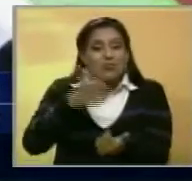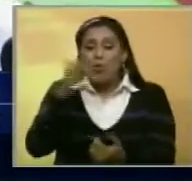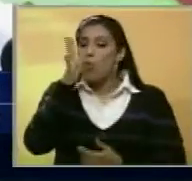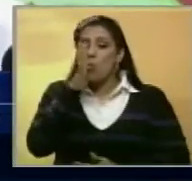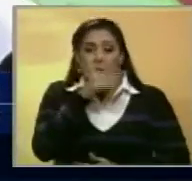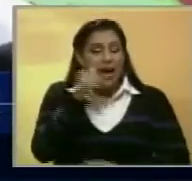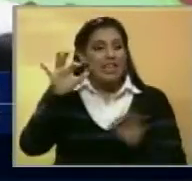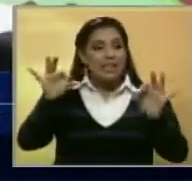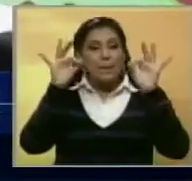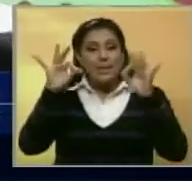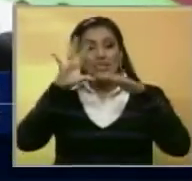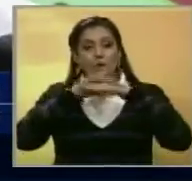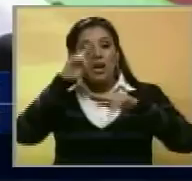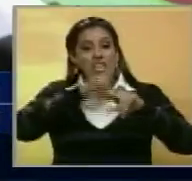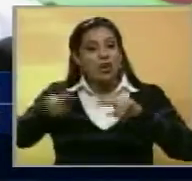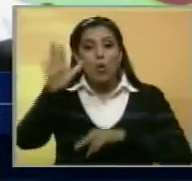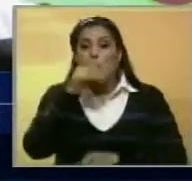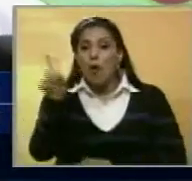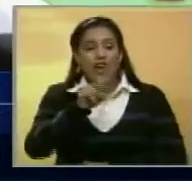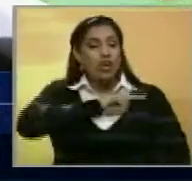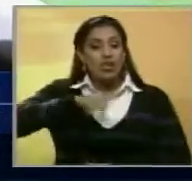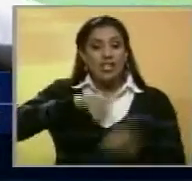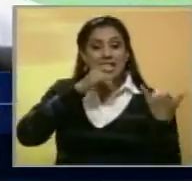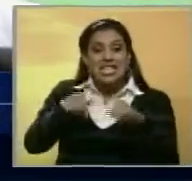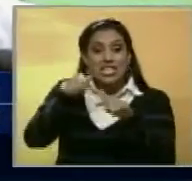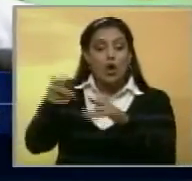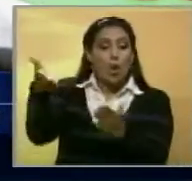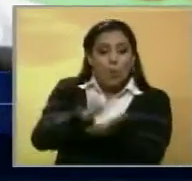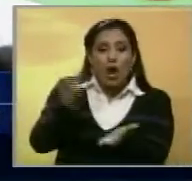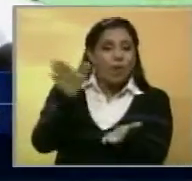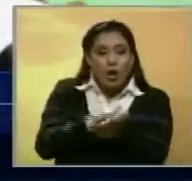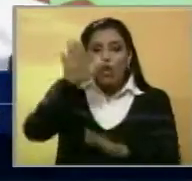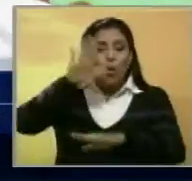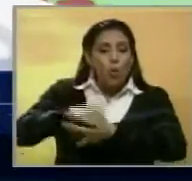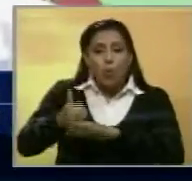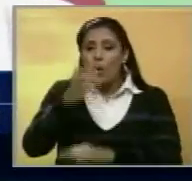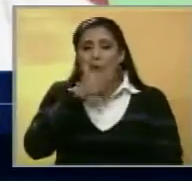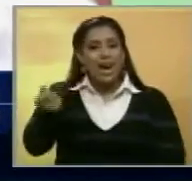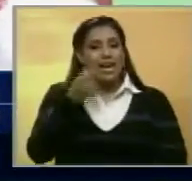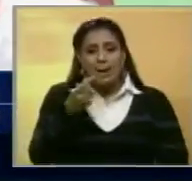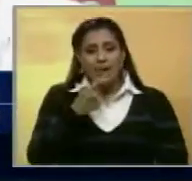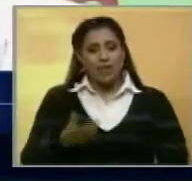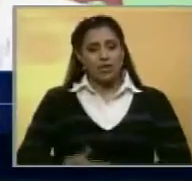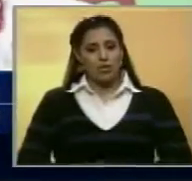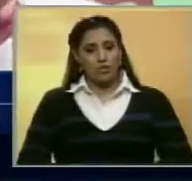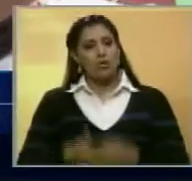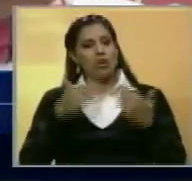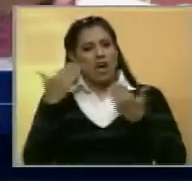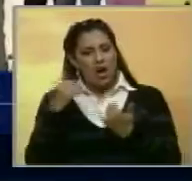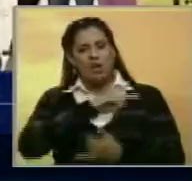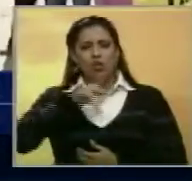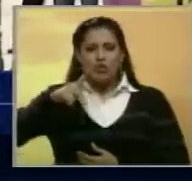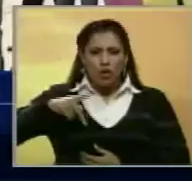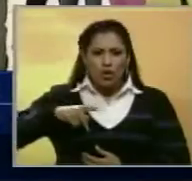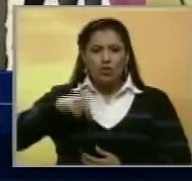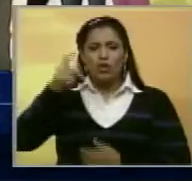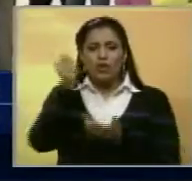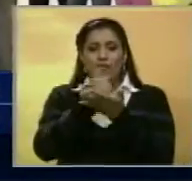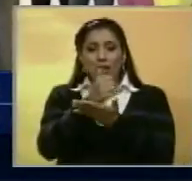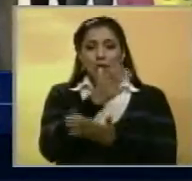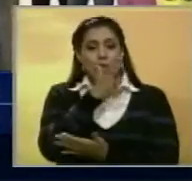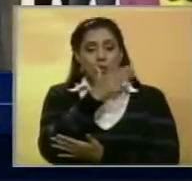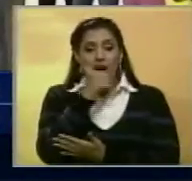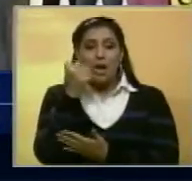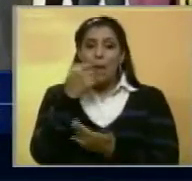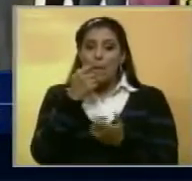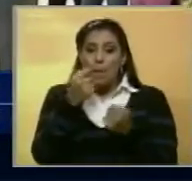el Hospital de Especialidades Pediátricas. Y nuestros hijos se están muriendo por la falta de quimioterapia. Aseguran que los pocos fármacos oncológicos que